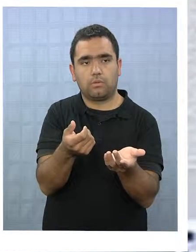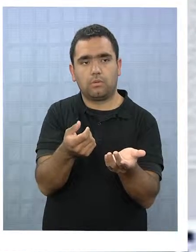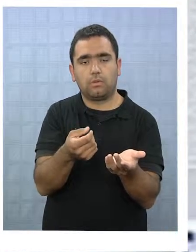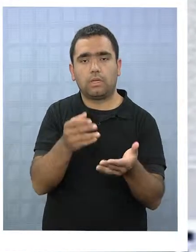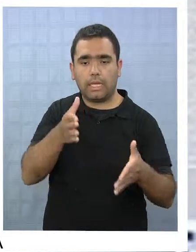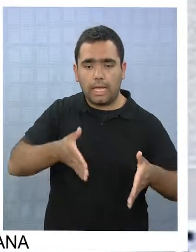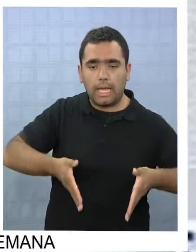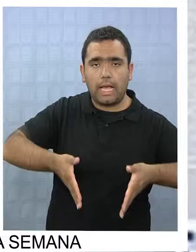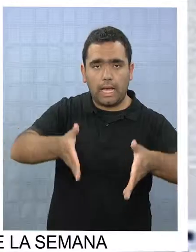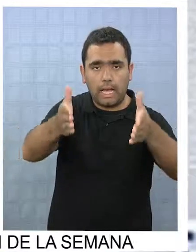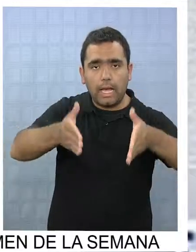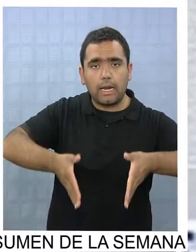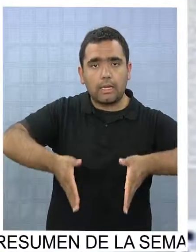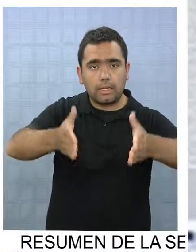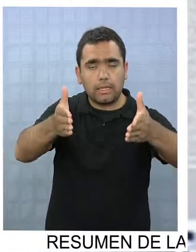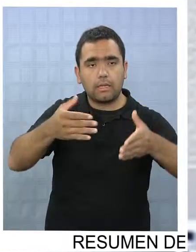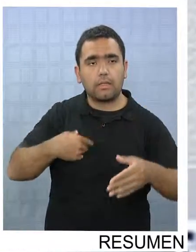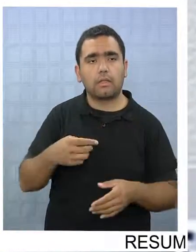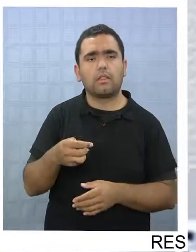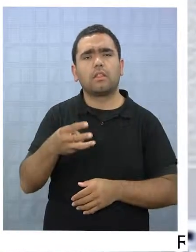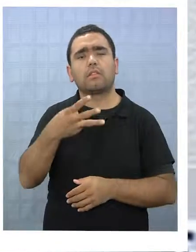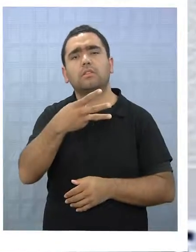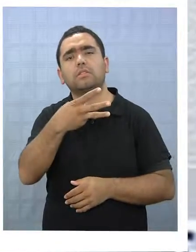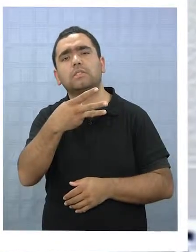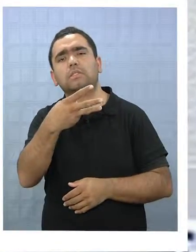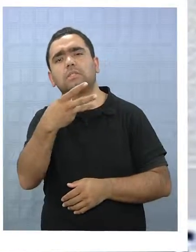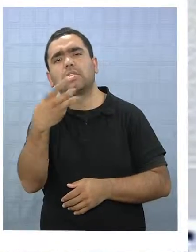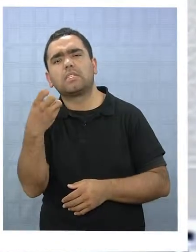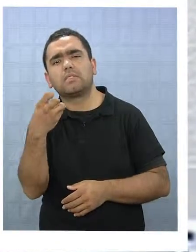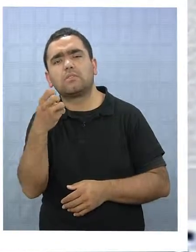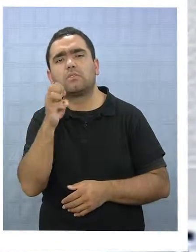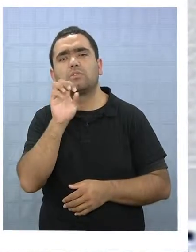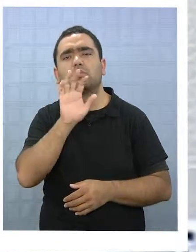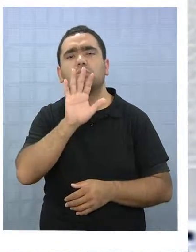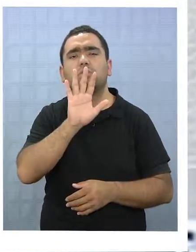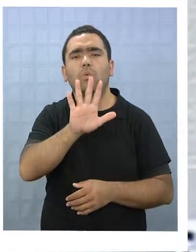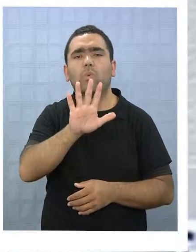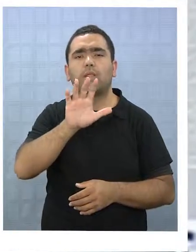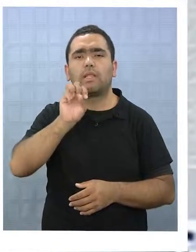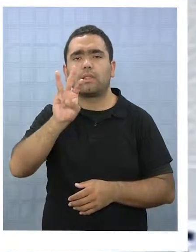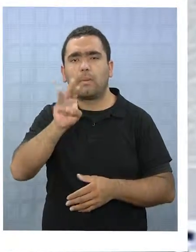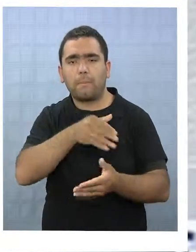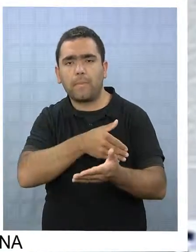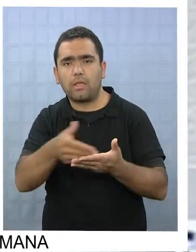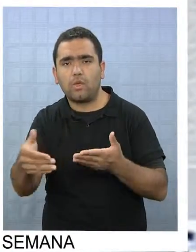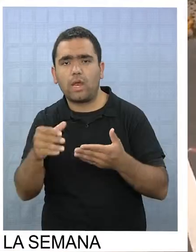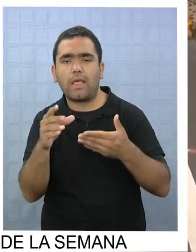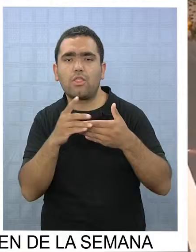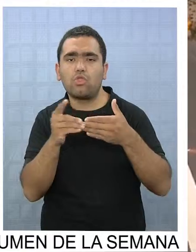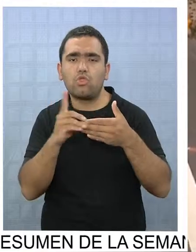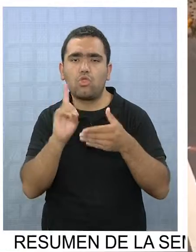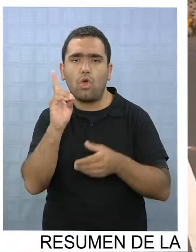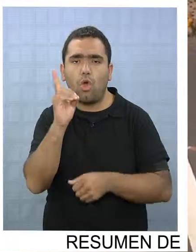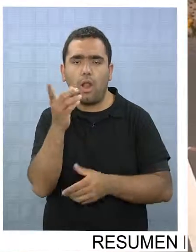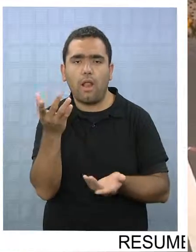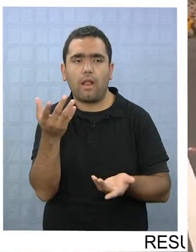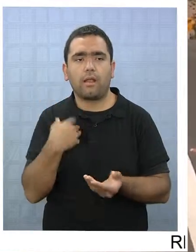sería 353 millones de dólares para terminar